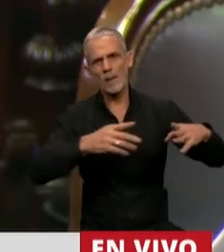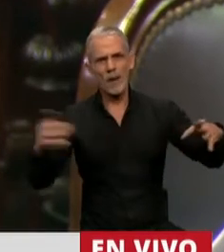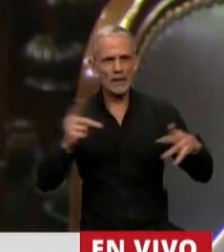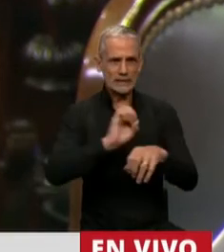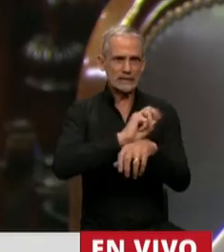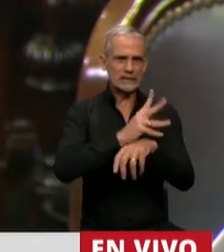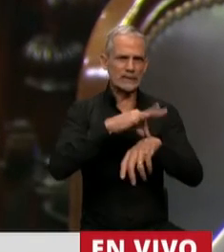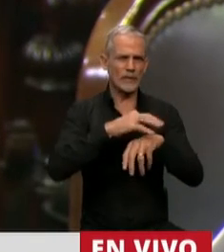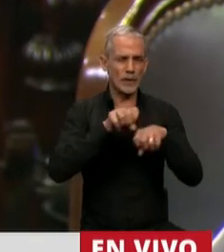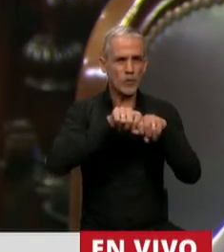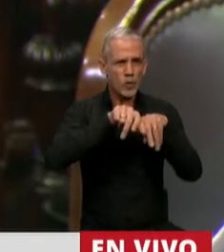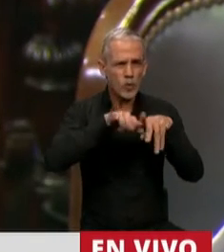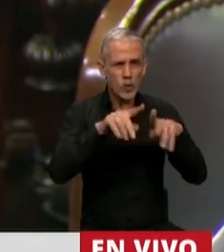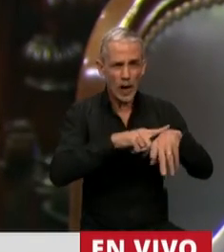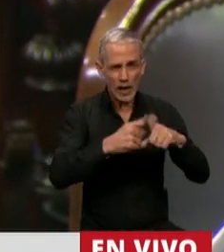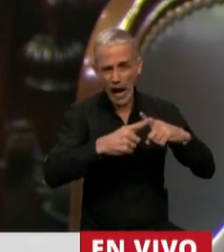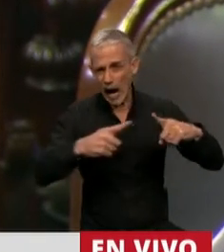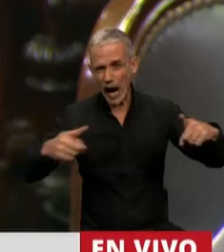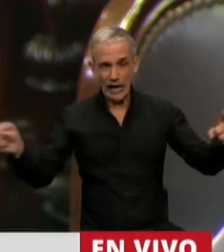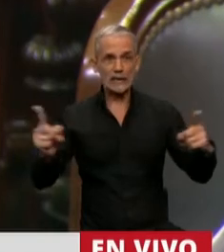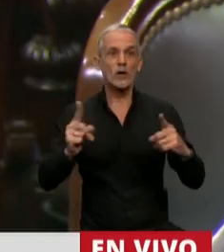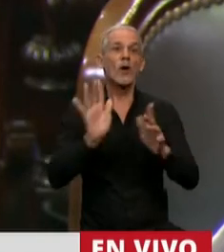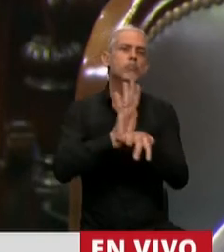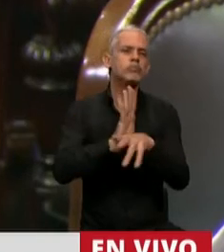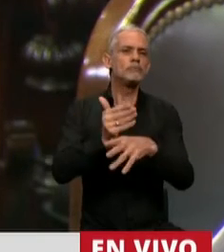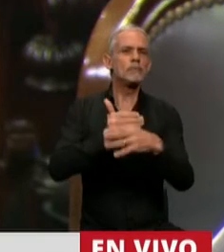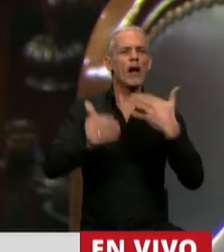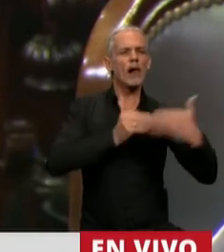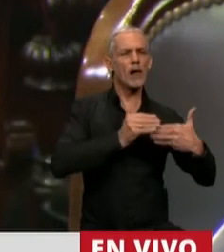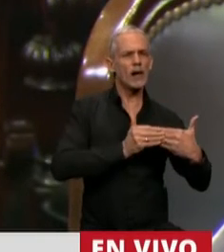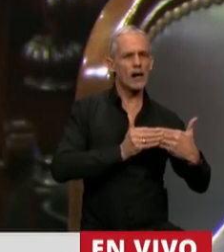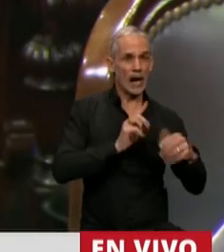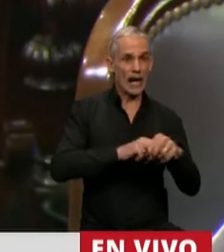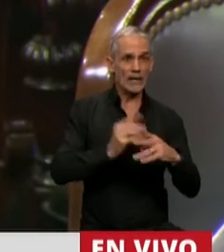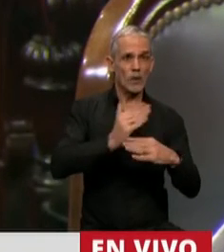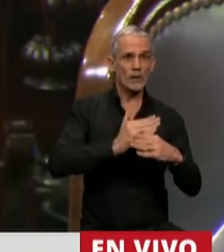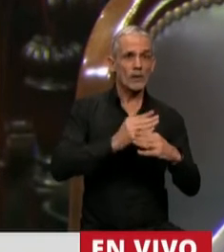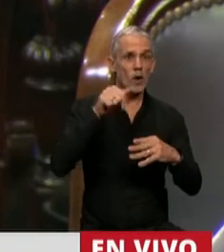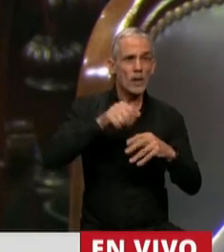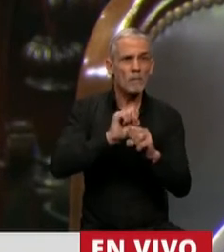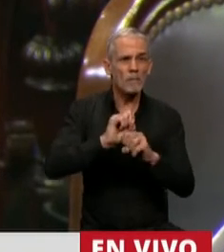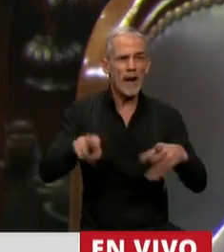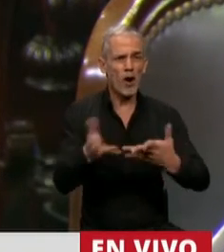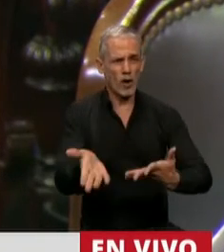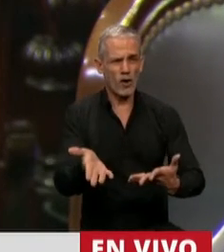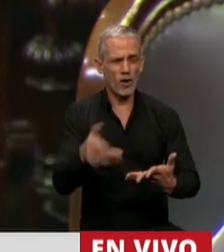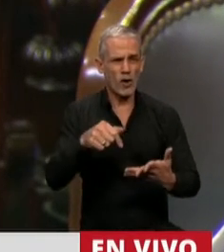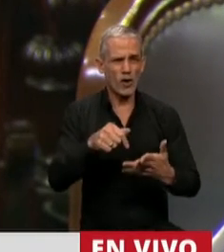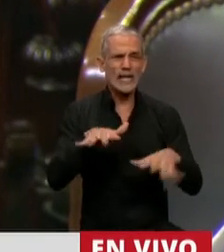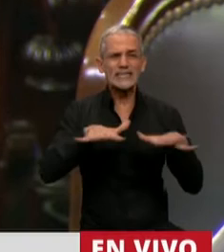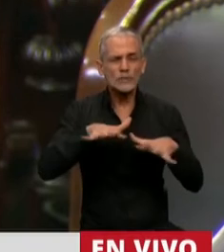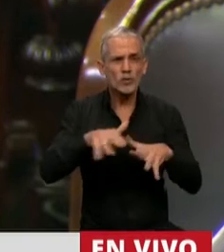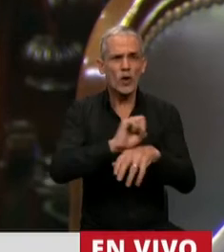enfermedad no solo no retrocedió, sino que además empeoró. Y lo